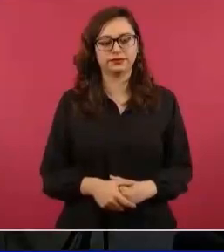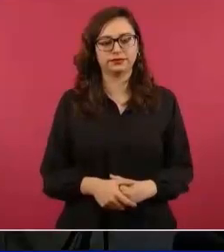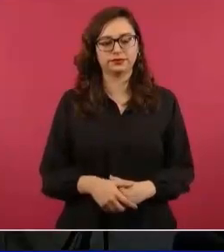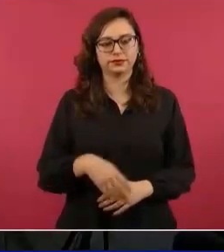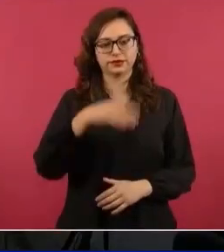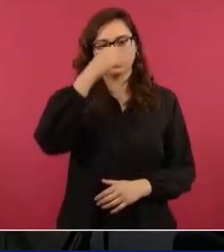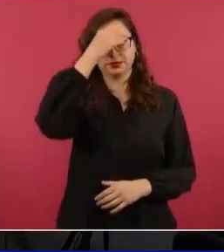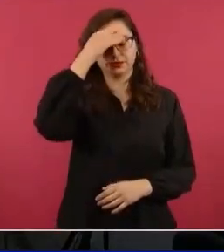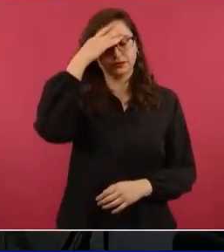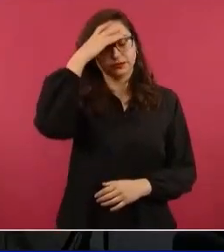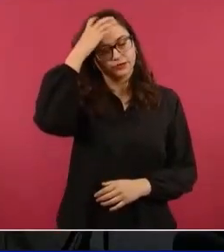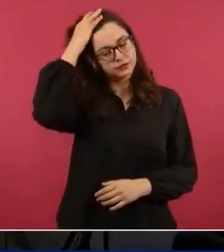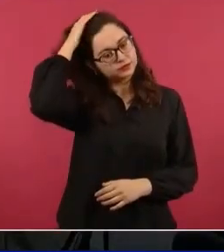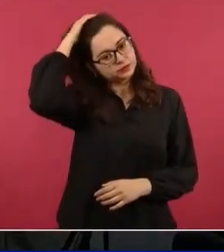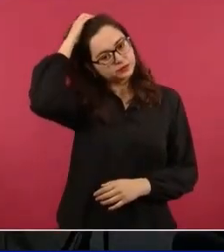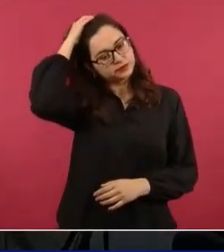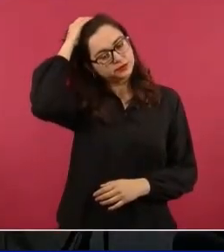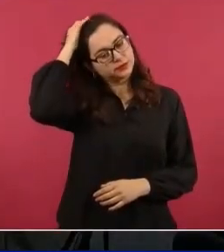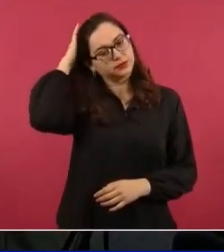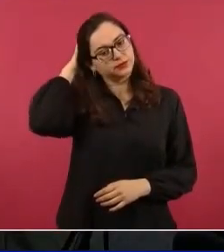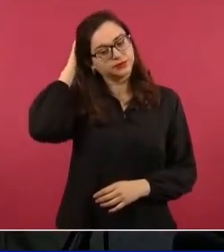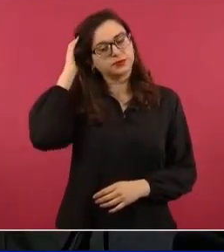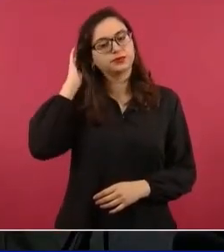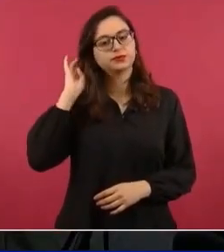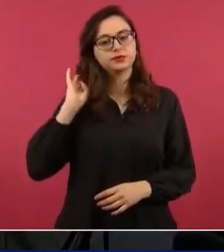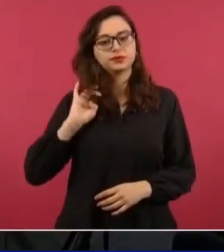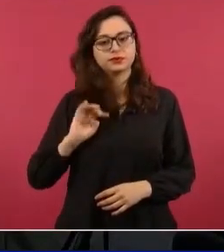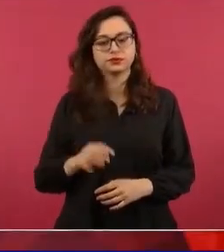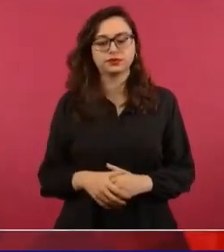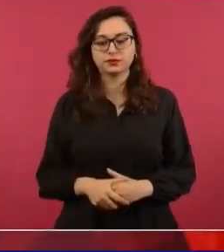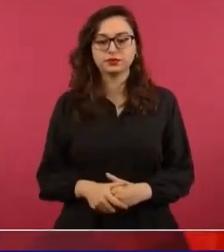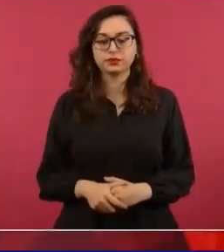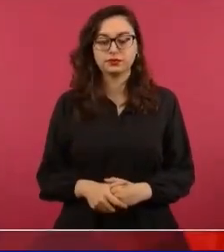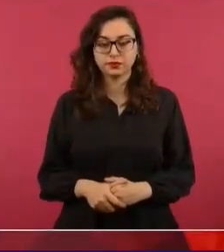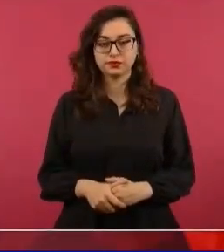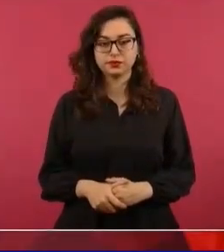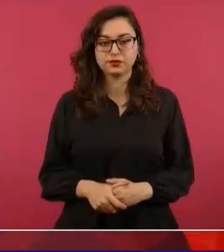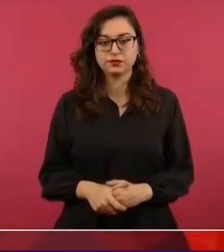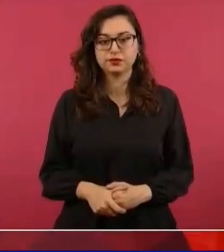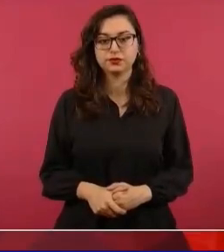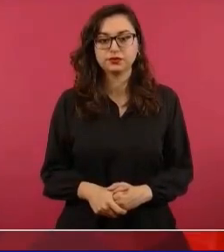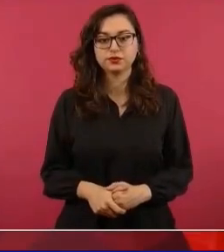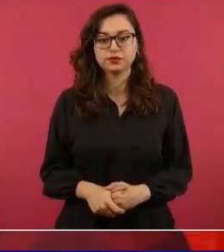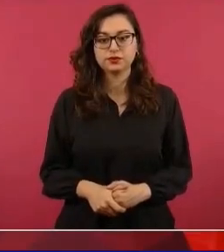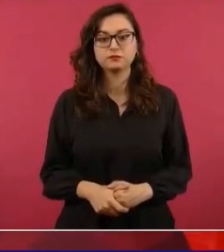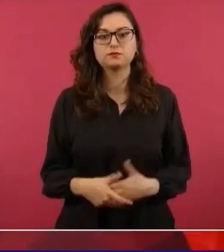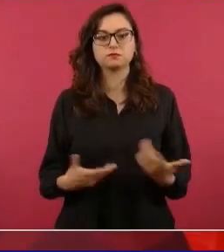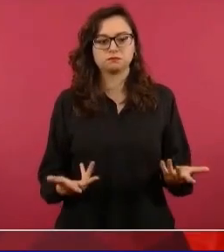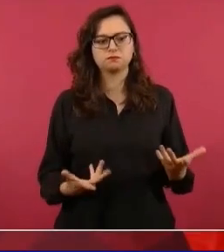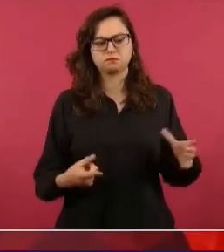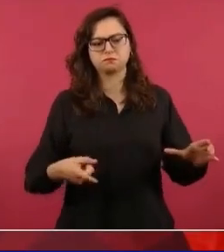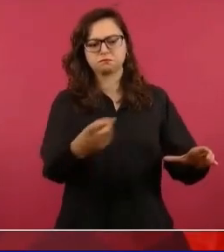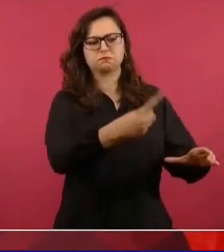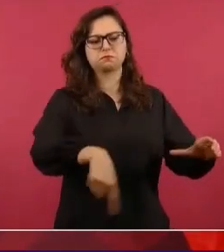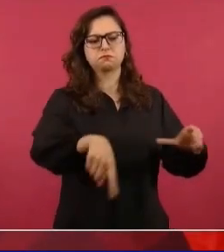Y también agradecer mucho a los opositores,